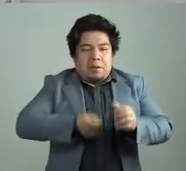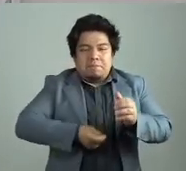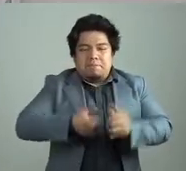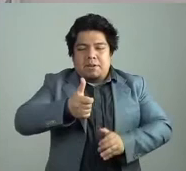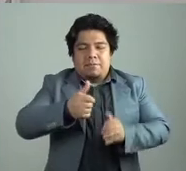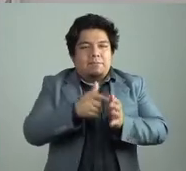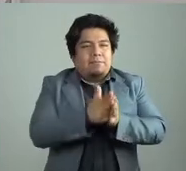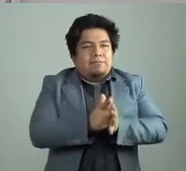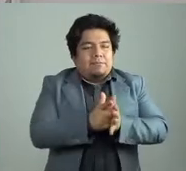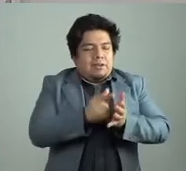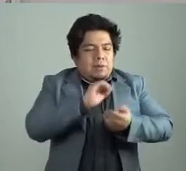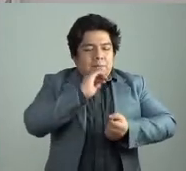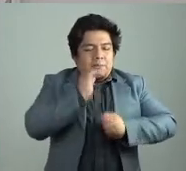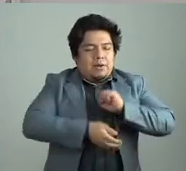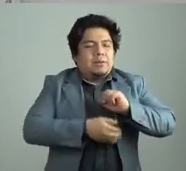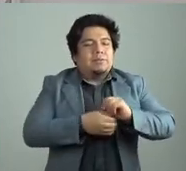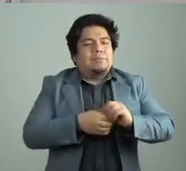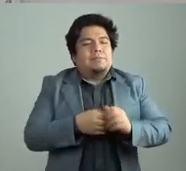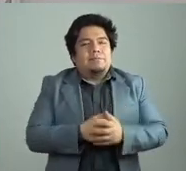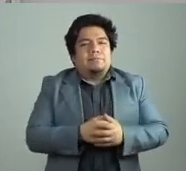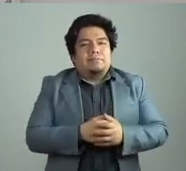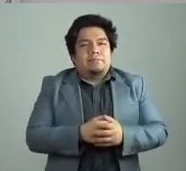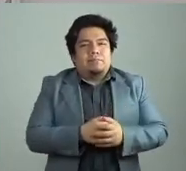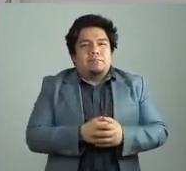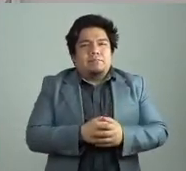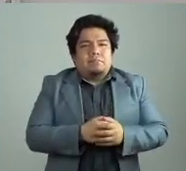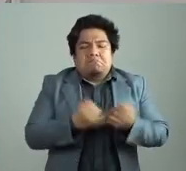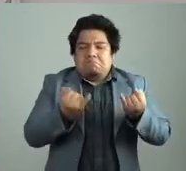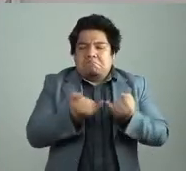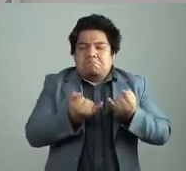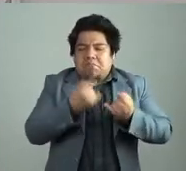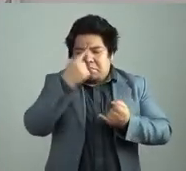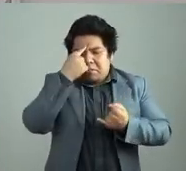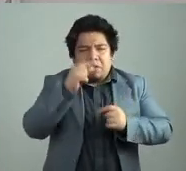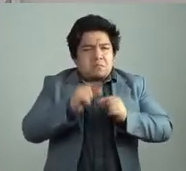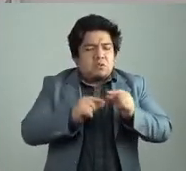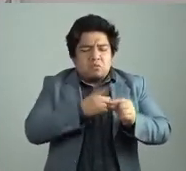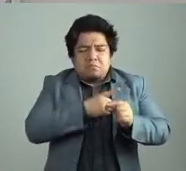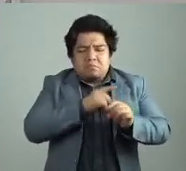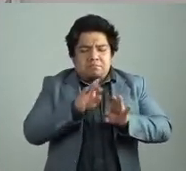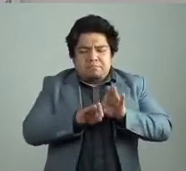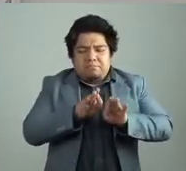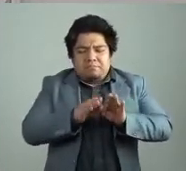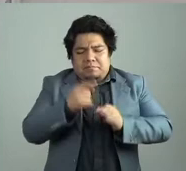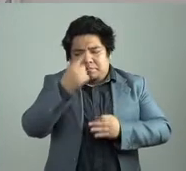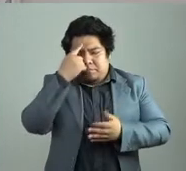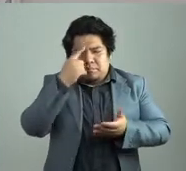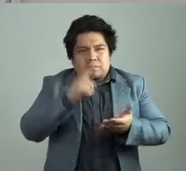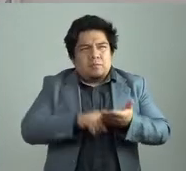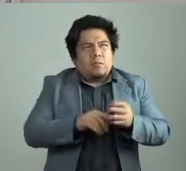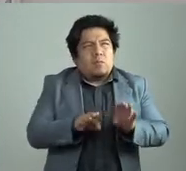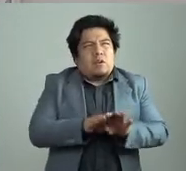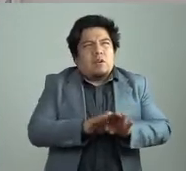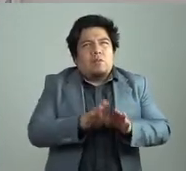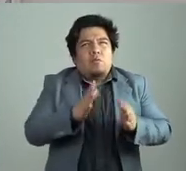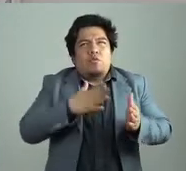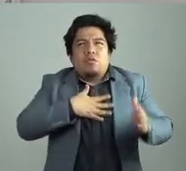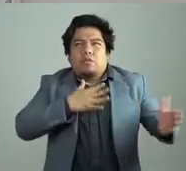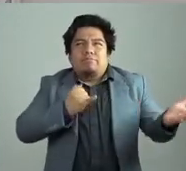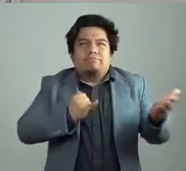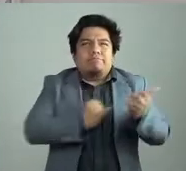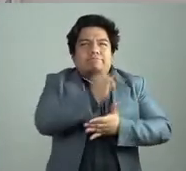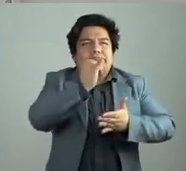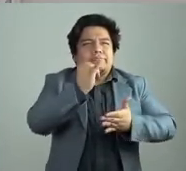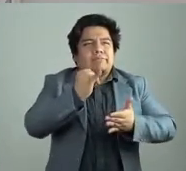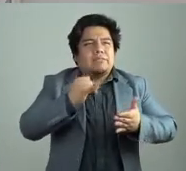libro sobre perros, y desde ahí nunca he parado de escribir, hasta ahora. Entonces, yo creo que no hay una decisión tal cual, ¿no? Como se suele